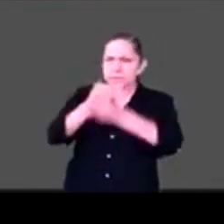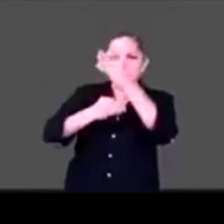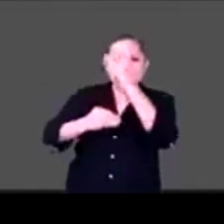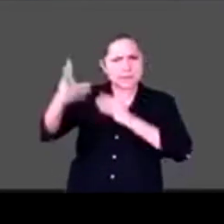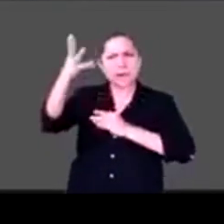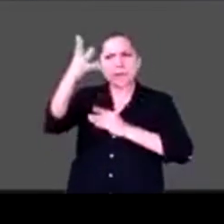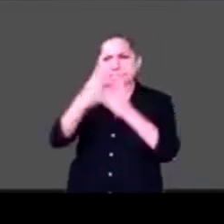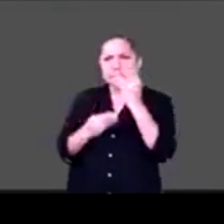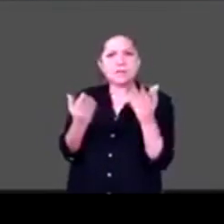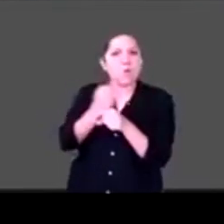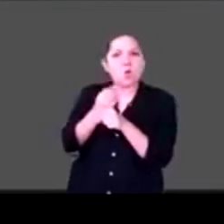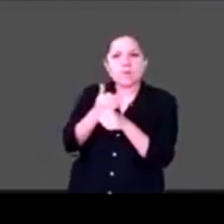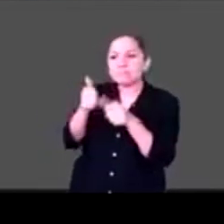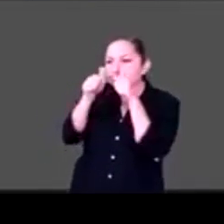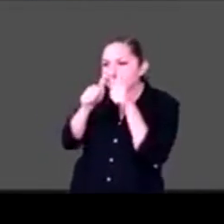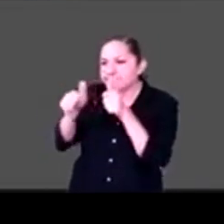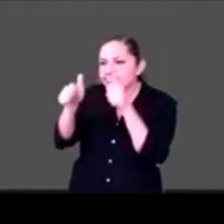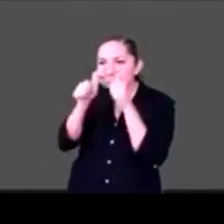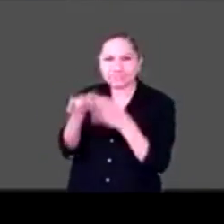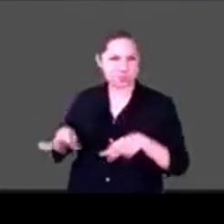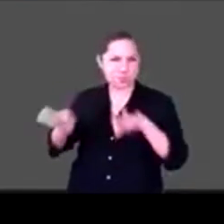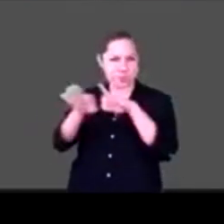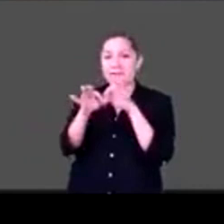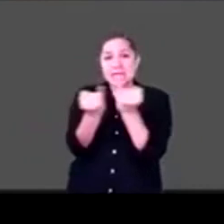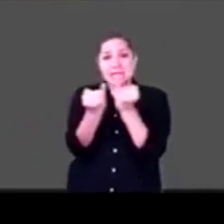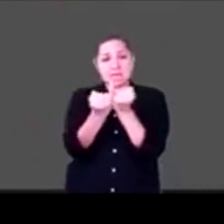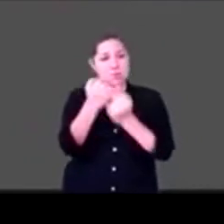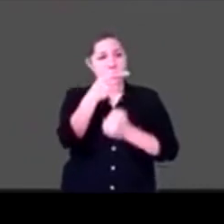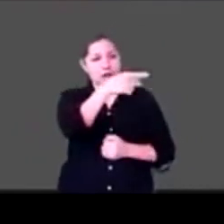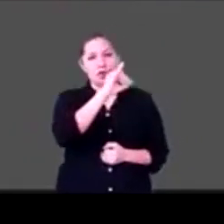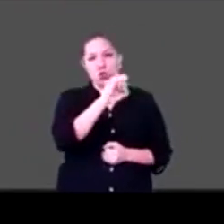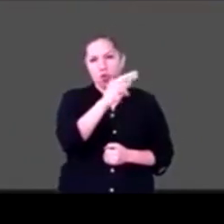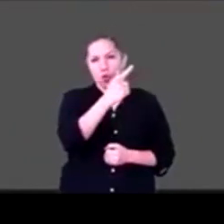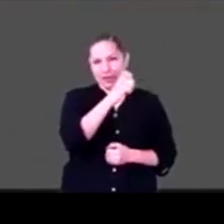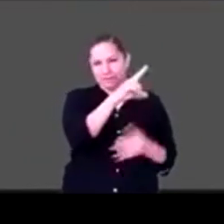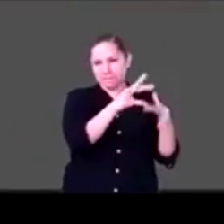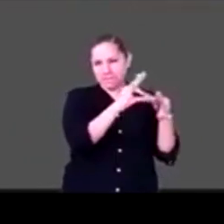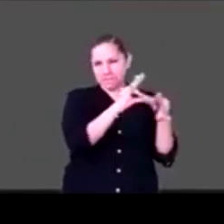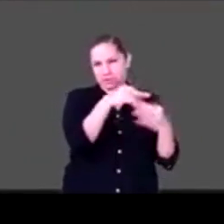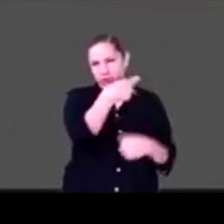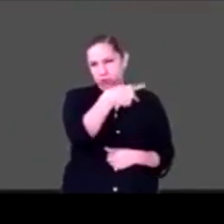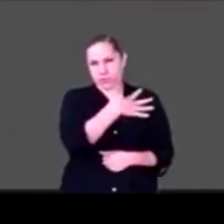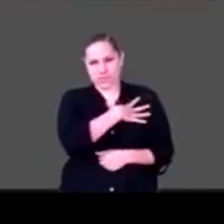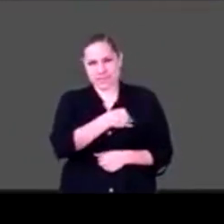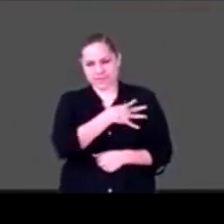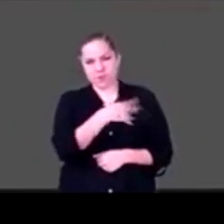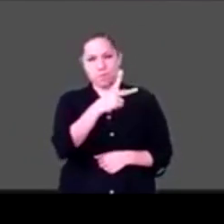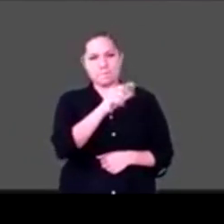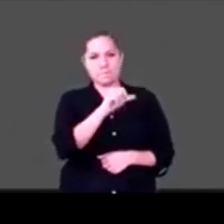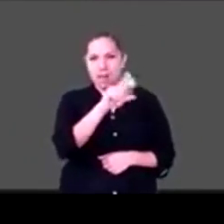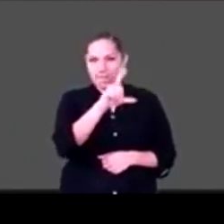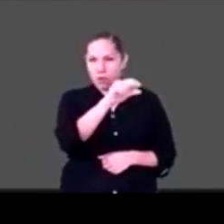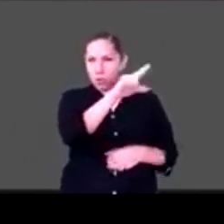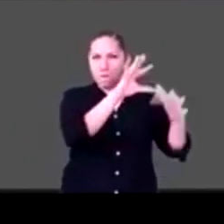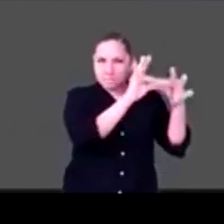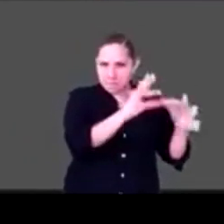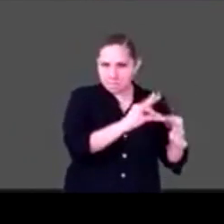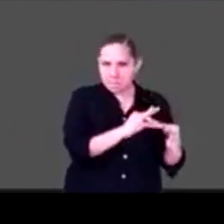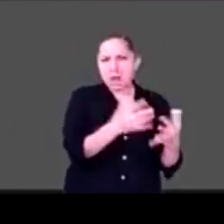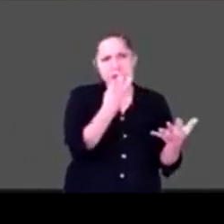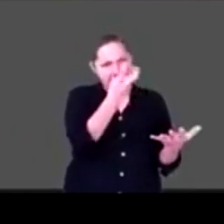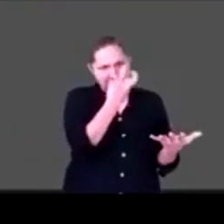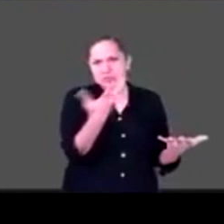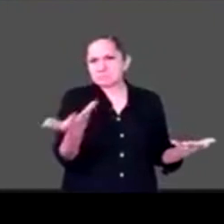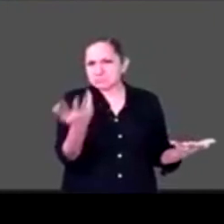Pablo y de hablar, ¿no? Esos son temas importantes. Yo les recomendaría mucho además del vólibol sobre tendendero,